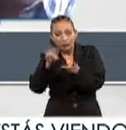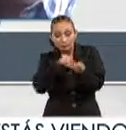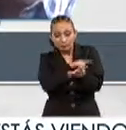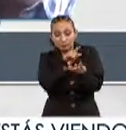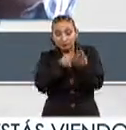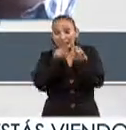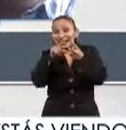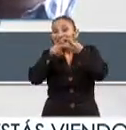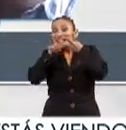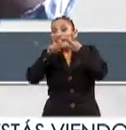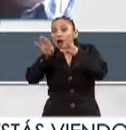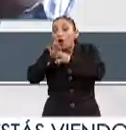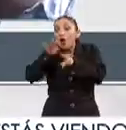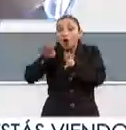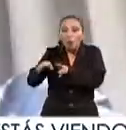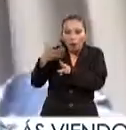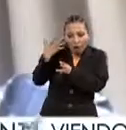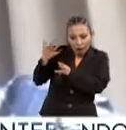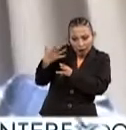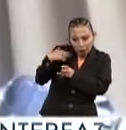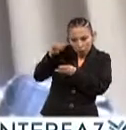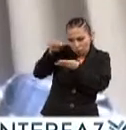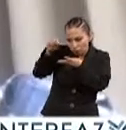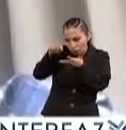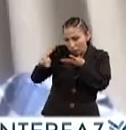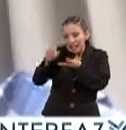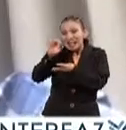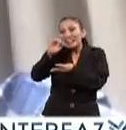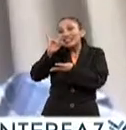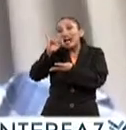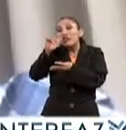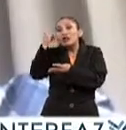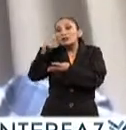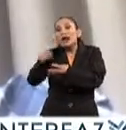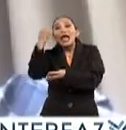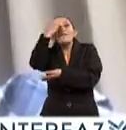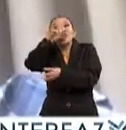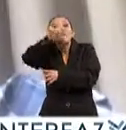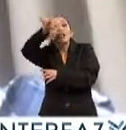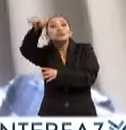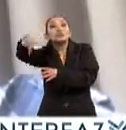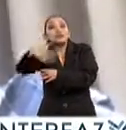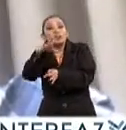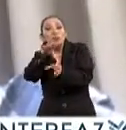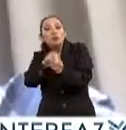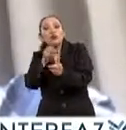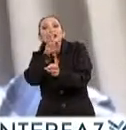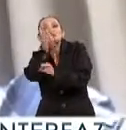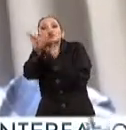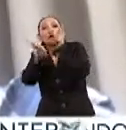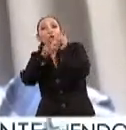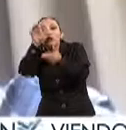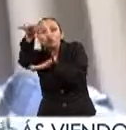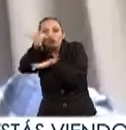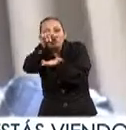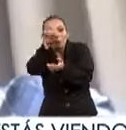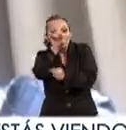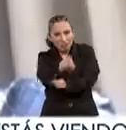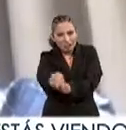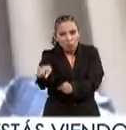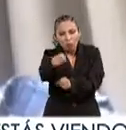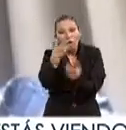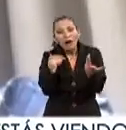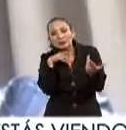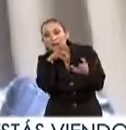tercero tiene que ver con cómo construir indicadores de un proyecto para evaluar de manera integral los resultados y los